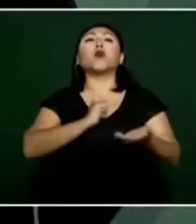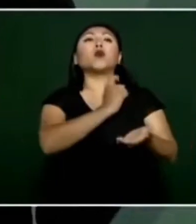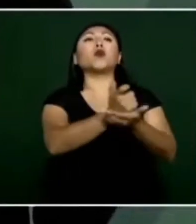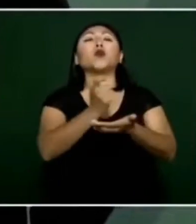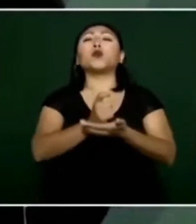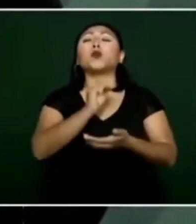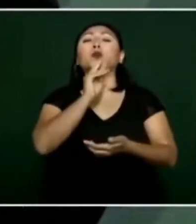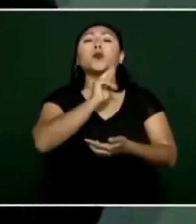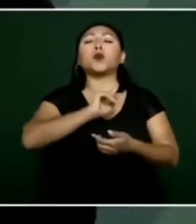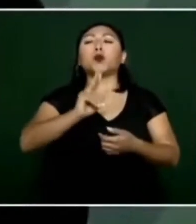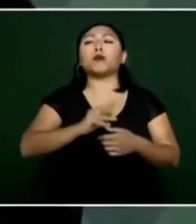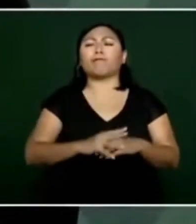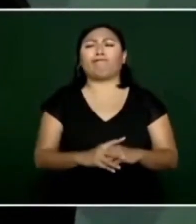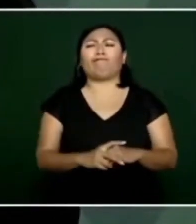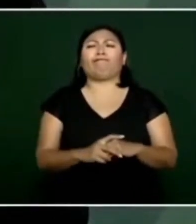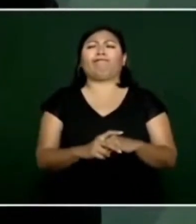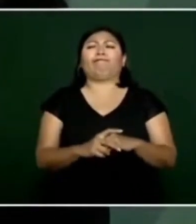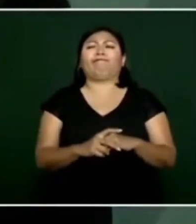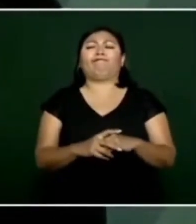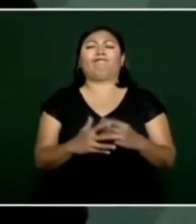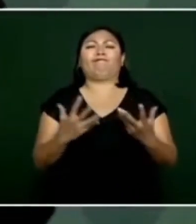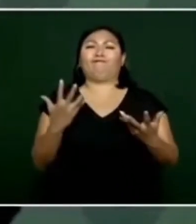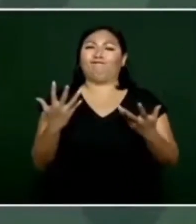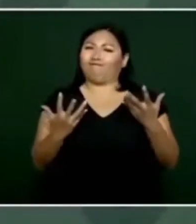pues hay que empezar a buscar